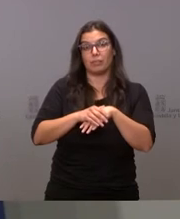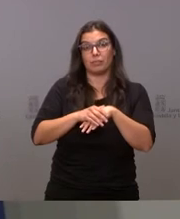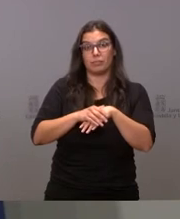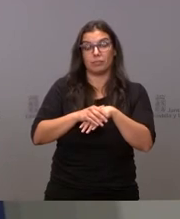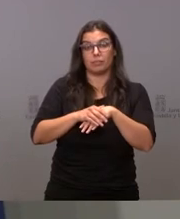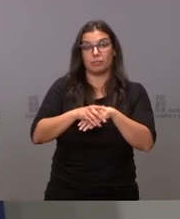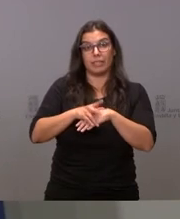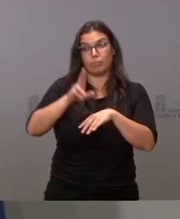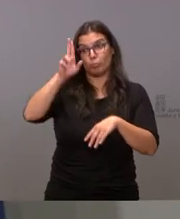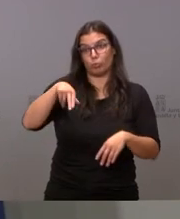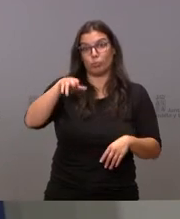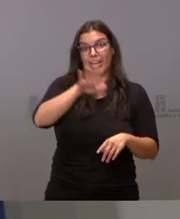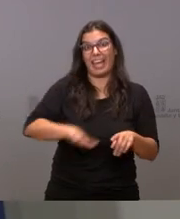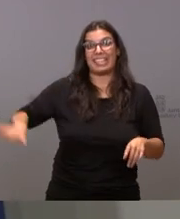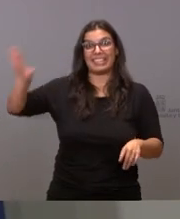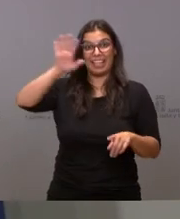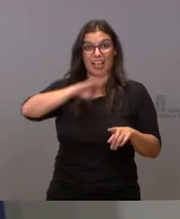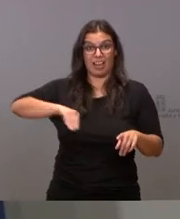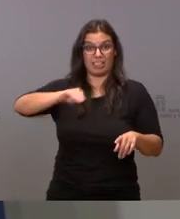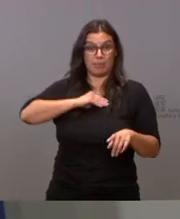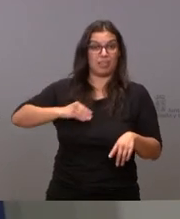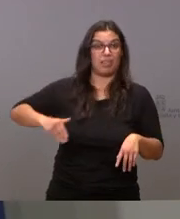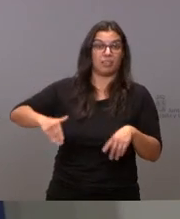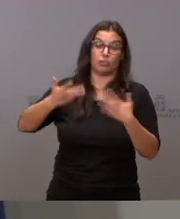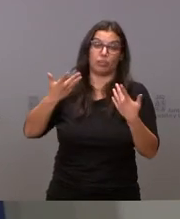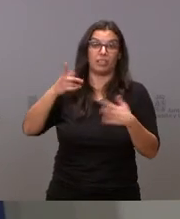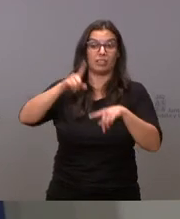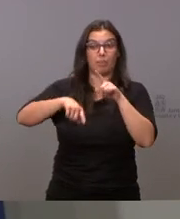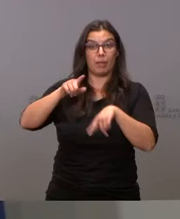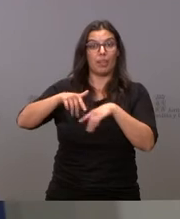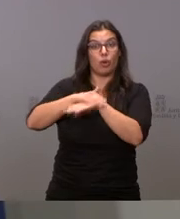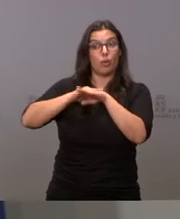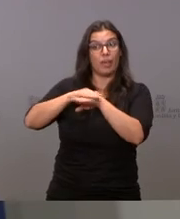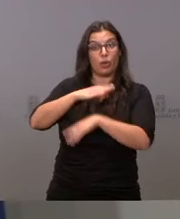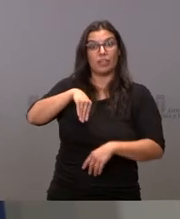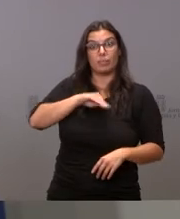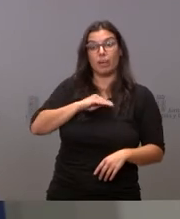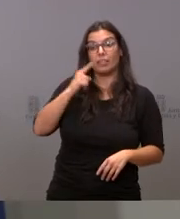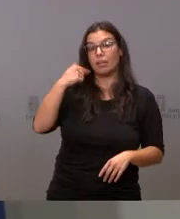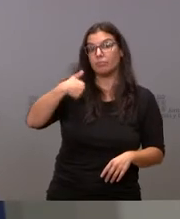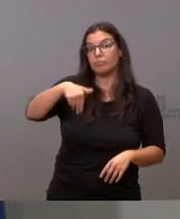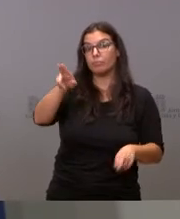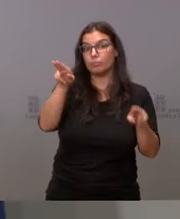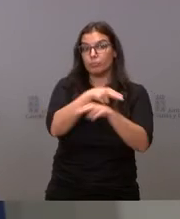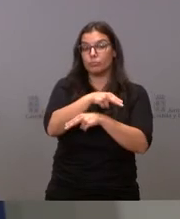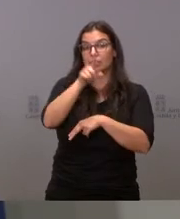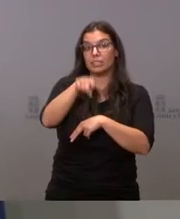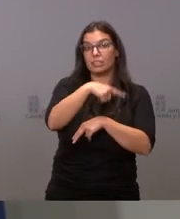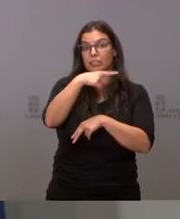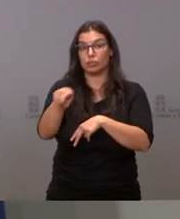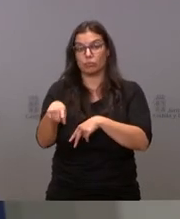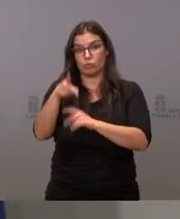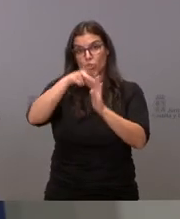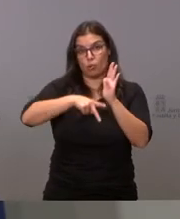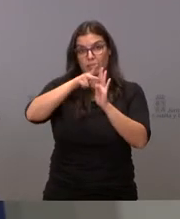de la norma y corresponde insisto al Estado valorar cuando retira o no retira la norma